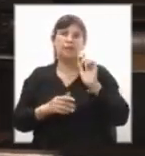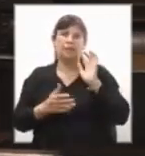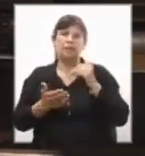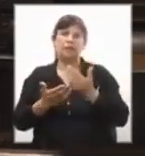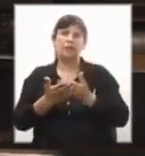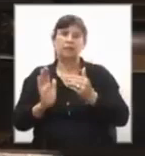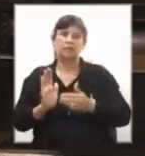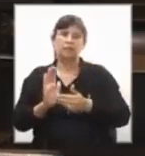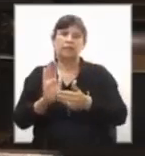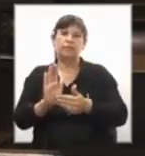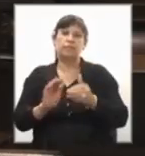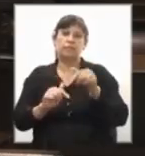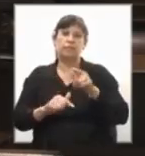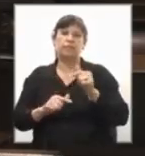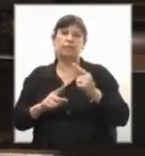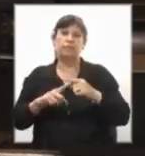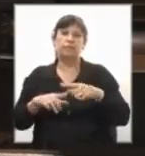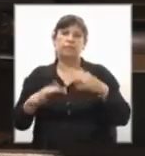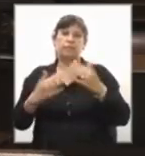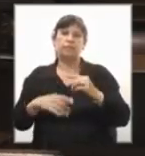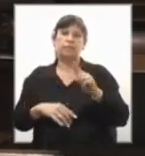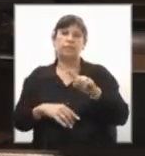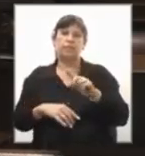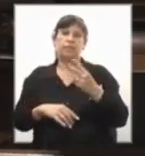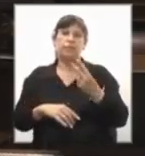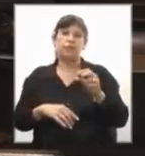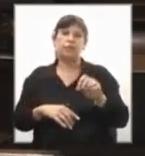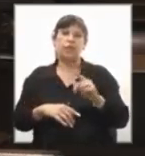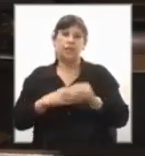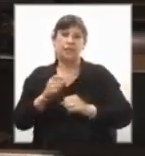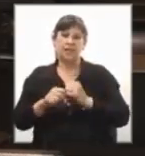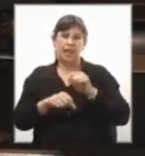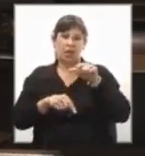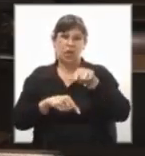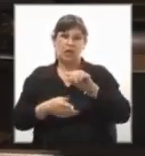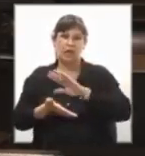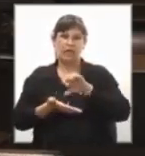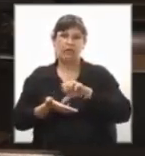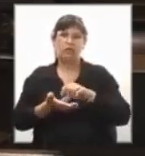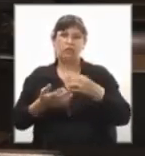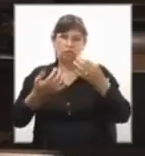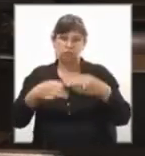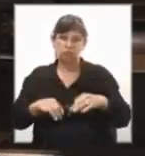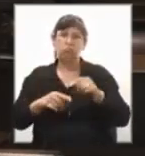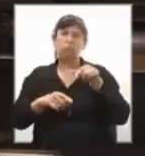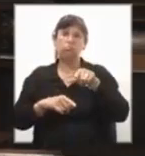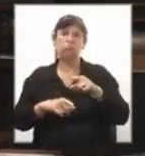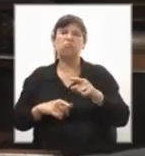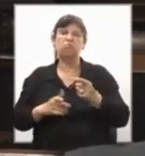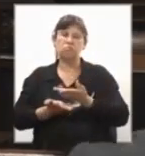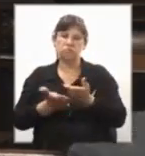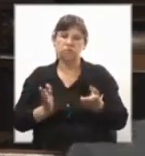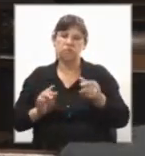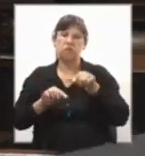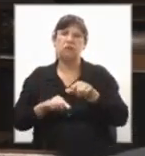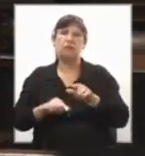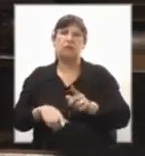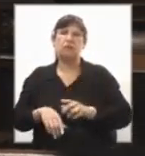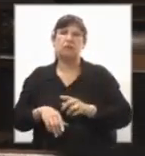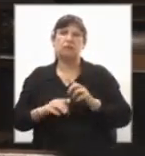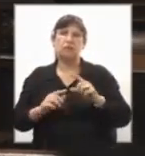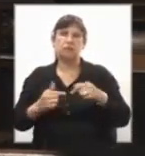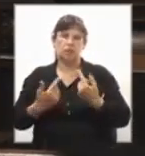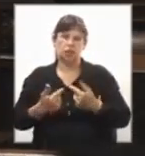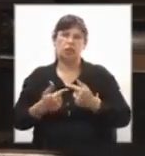iniciativa presentada en el marco de los festejos de los 120 años de esa ciudad merece ser destacada y resaltada y contará